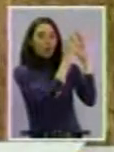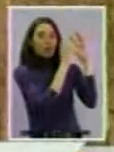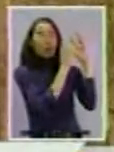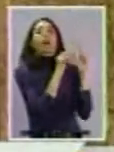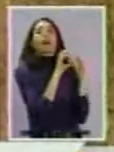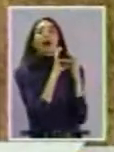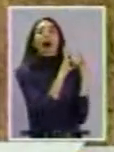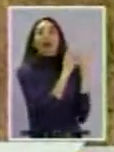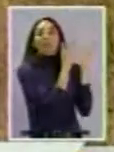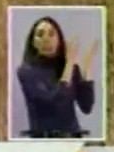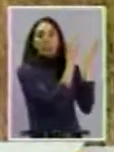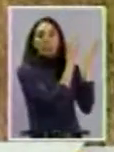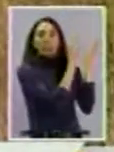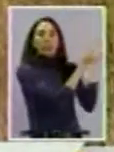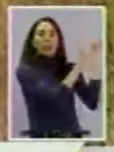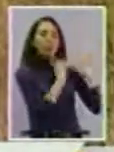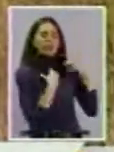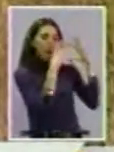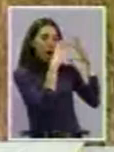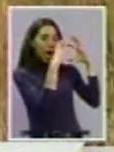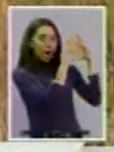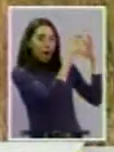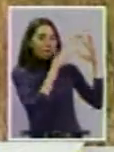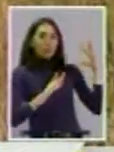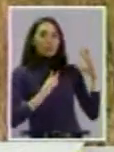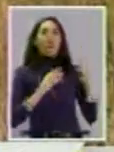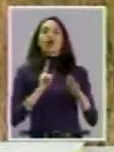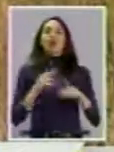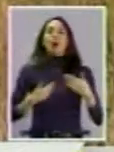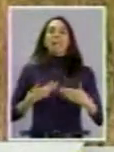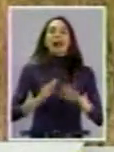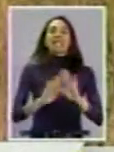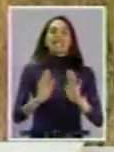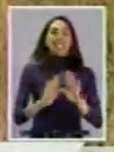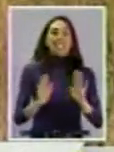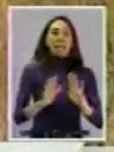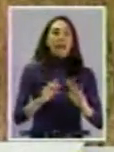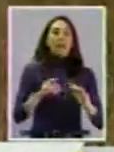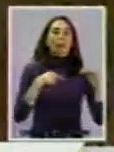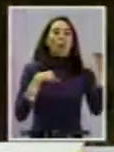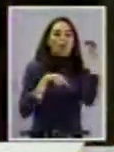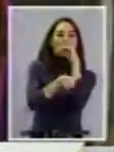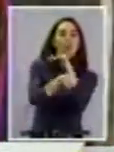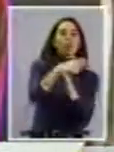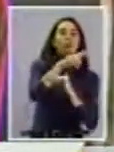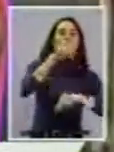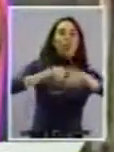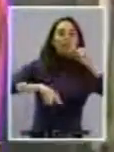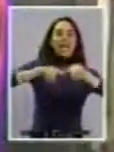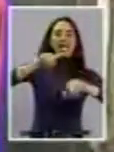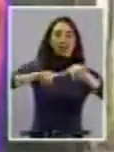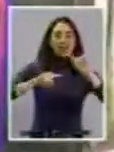y agradecerle también por los frutos que nos da y que no nos pase nada durante estemos dentro de su territorio.